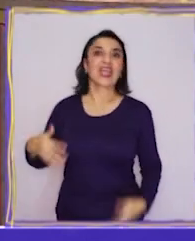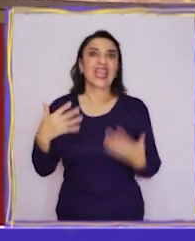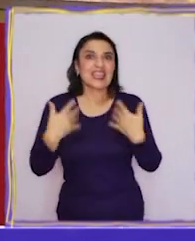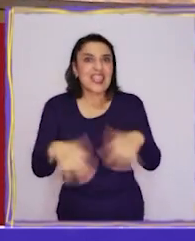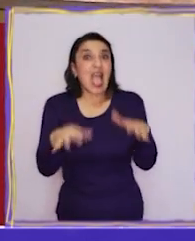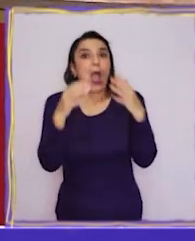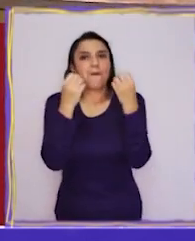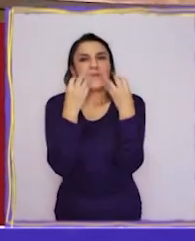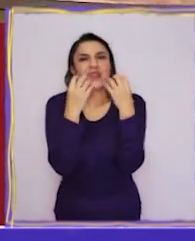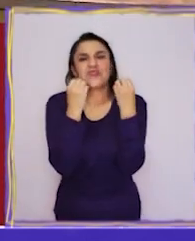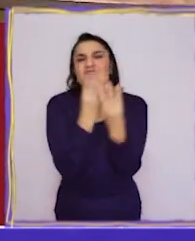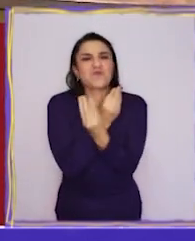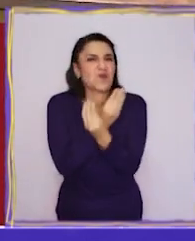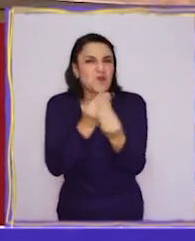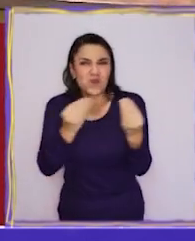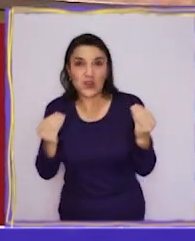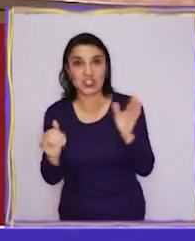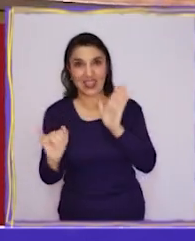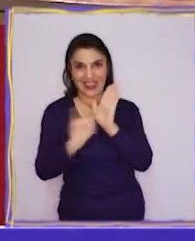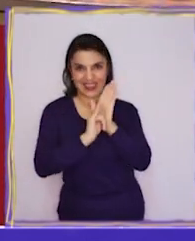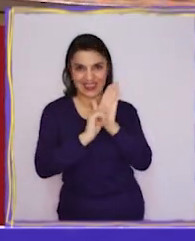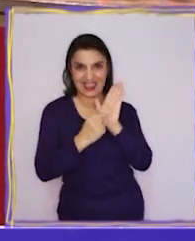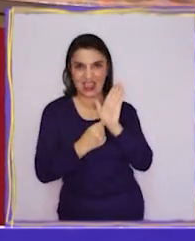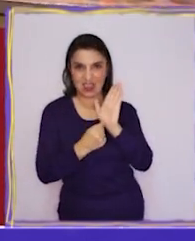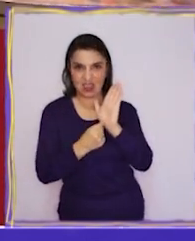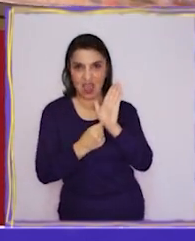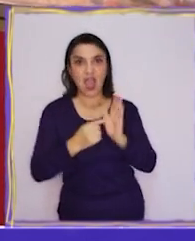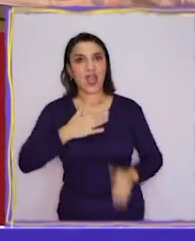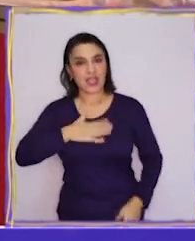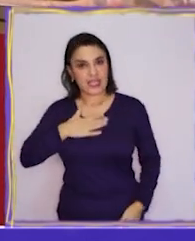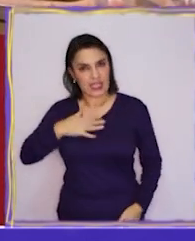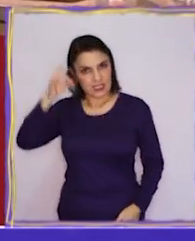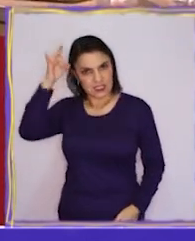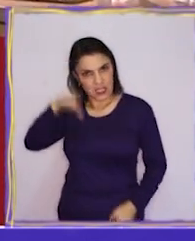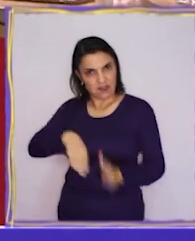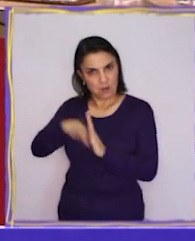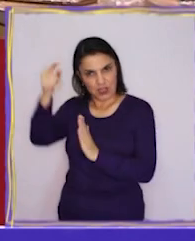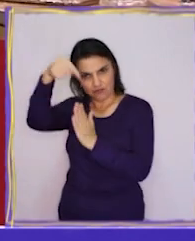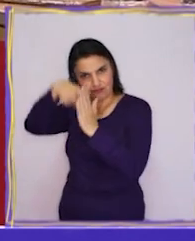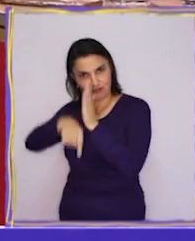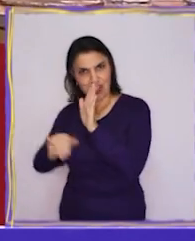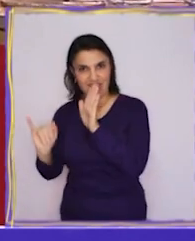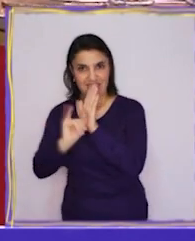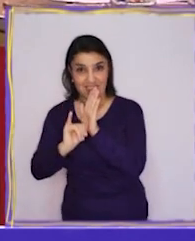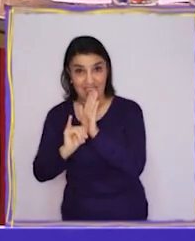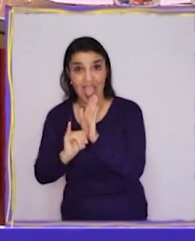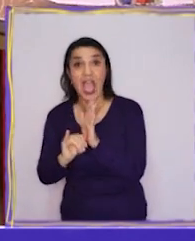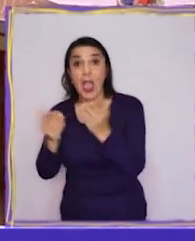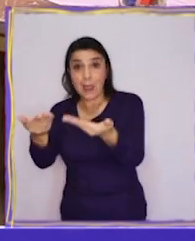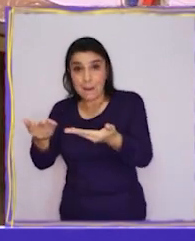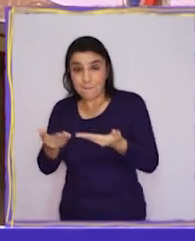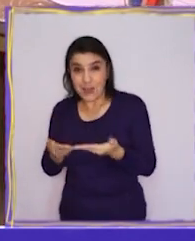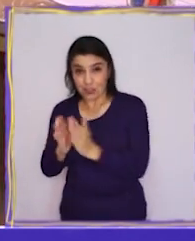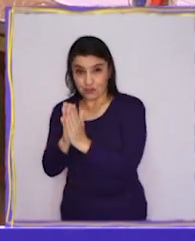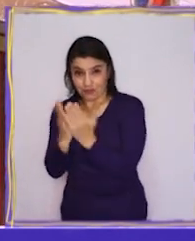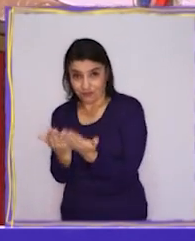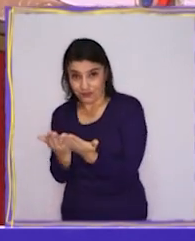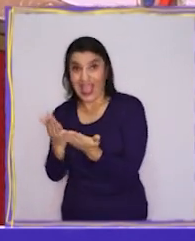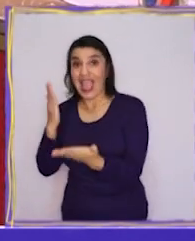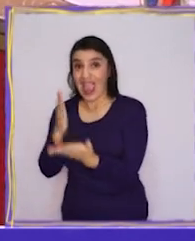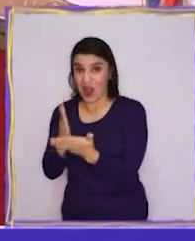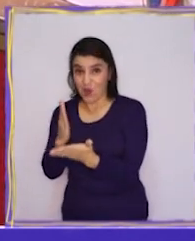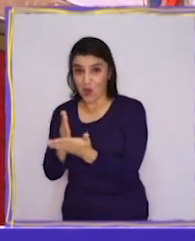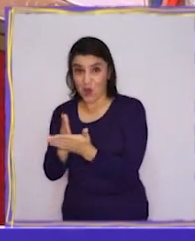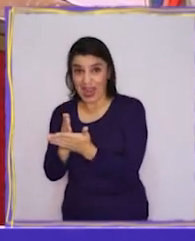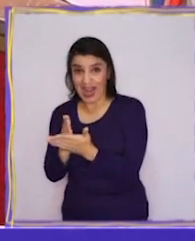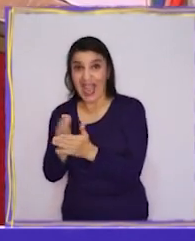Hemos aprendido muchísimo de la identidad. Si quieren saber más sobre esto, los invito a revisar su texto